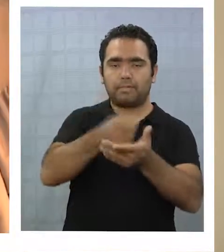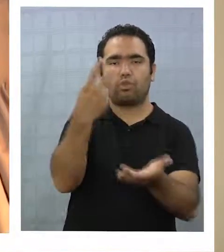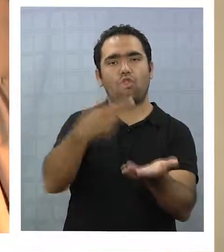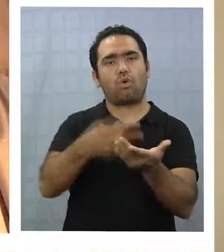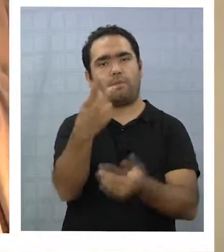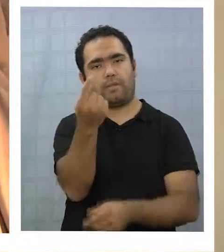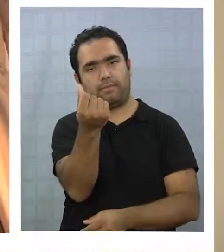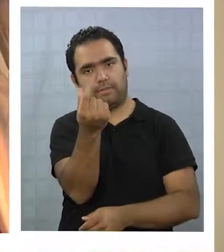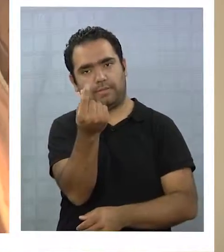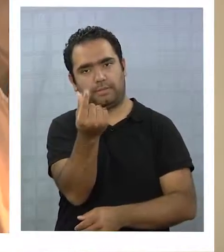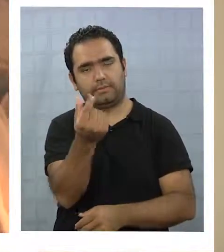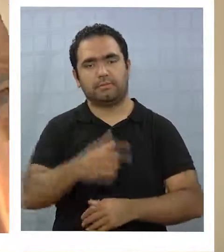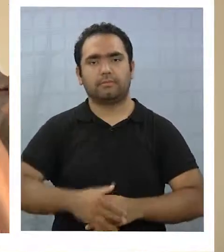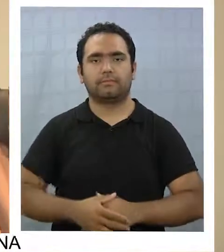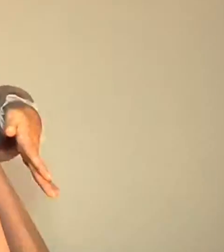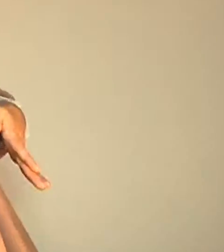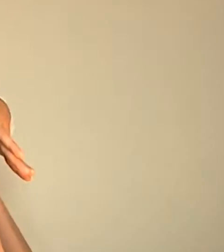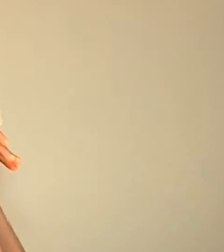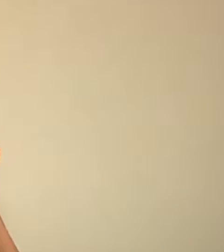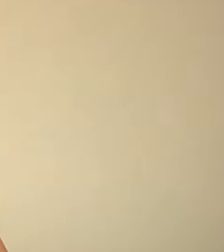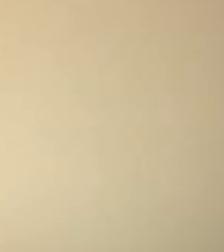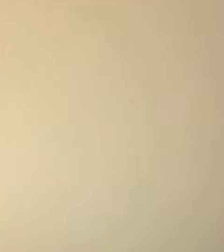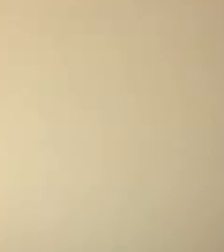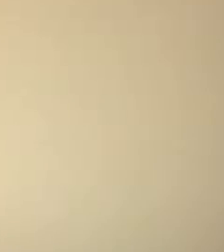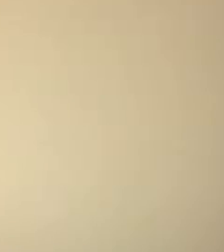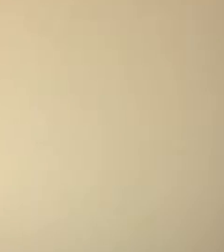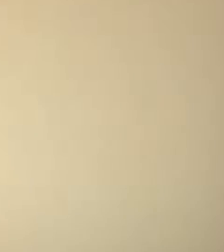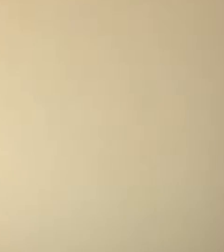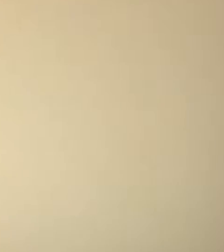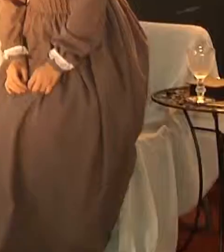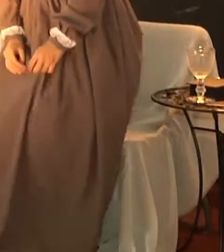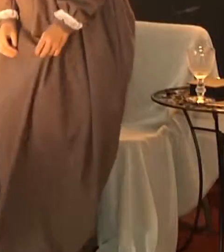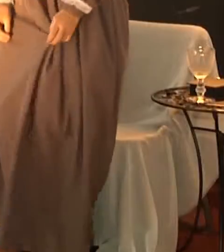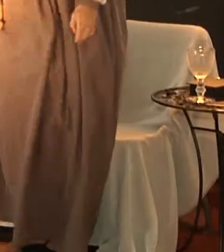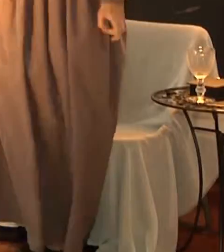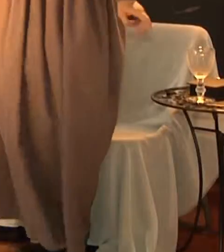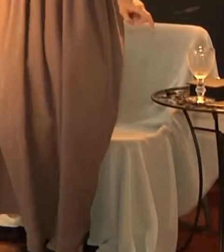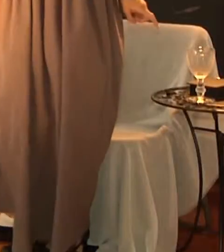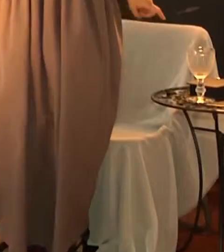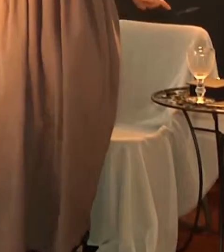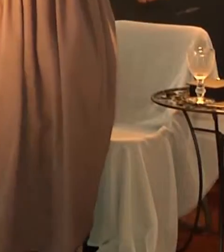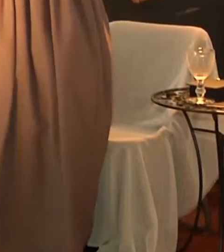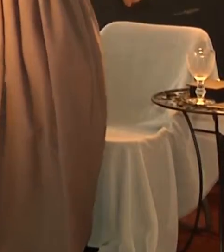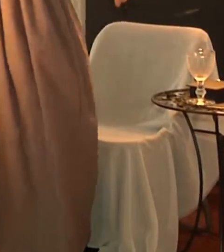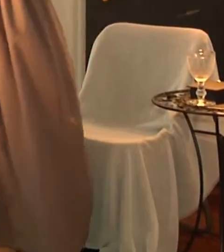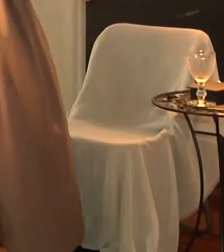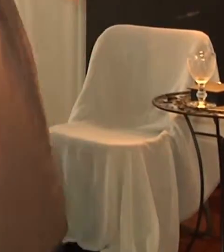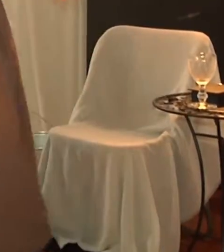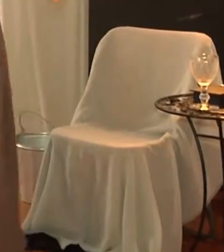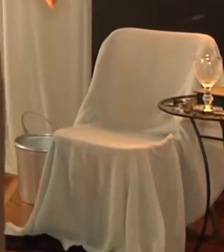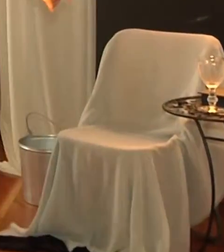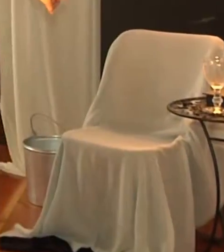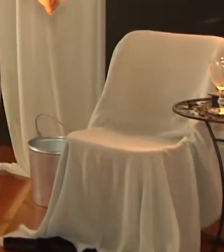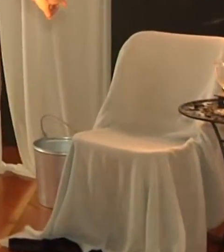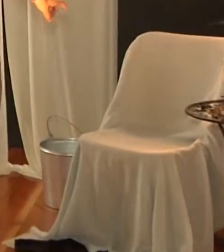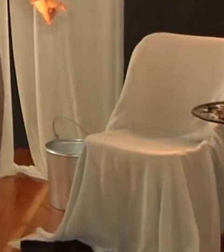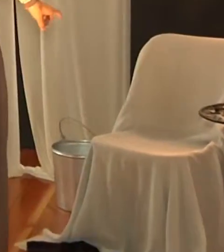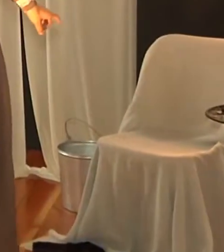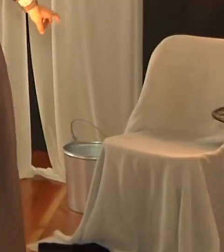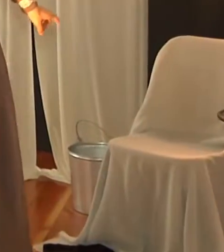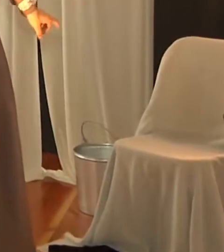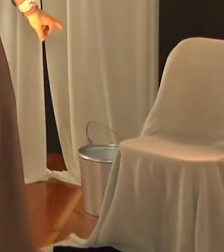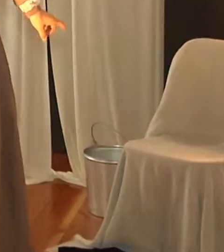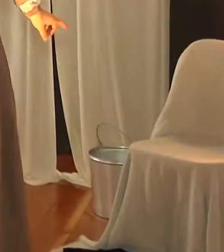pesos. Miren, no serían mis primas, nos criamos, llevaba dos días sentada en esa